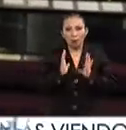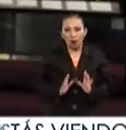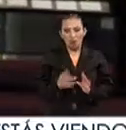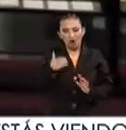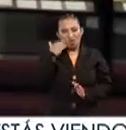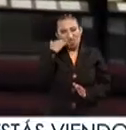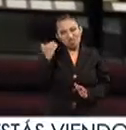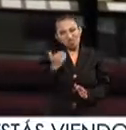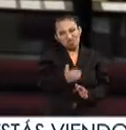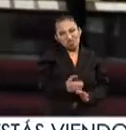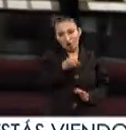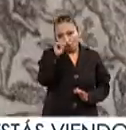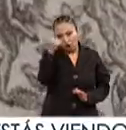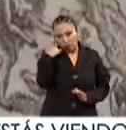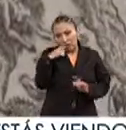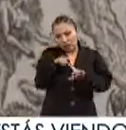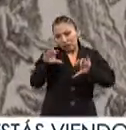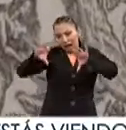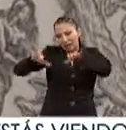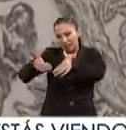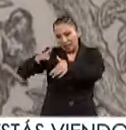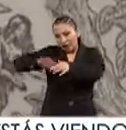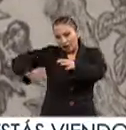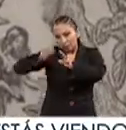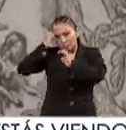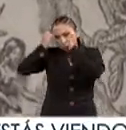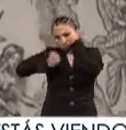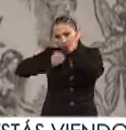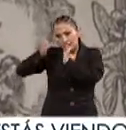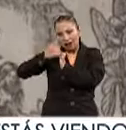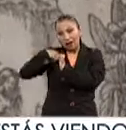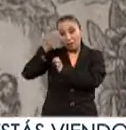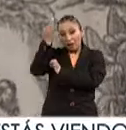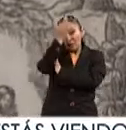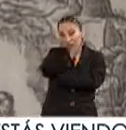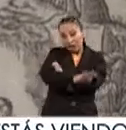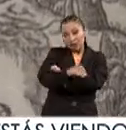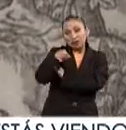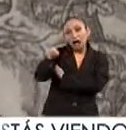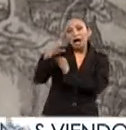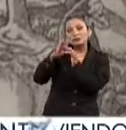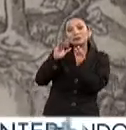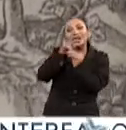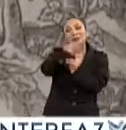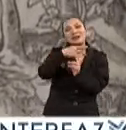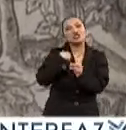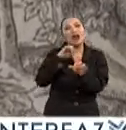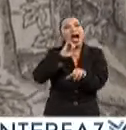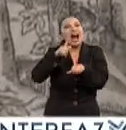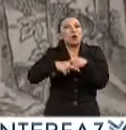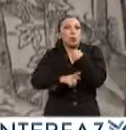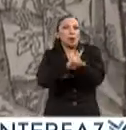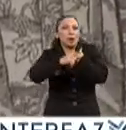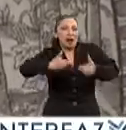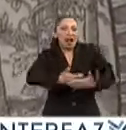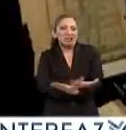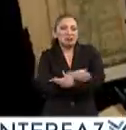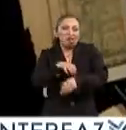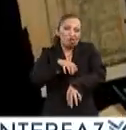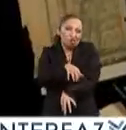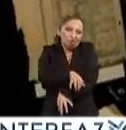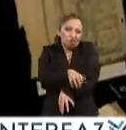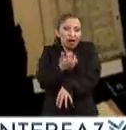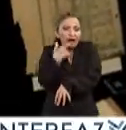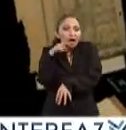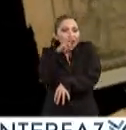monstruosos son otra categoría en esta muestra que lejos de la fantasía describe malformaciones congénitas que